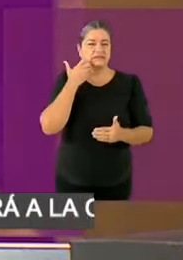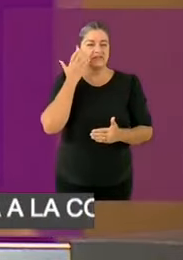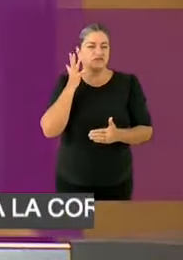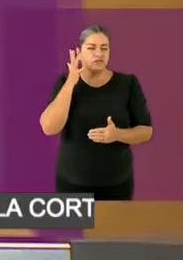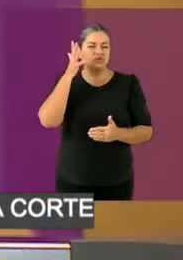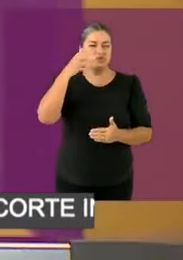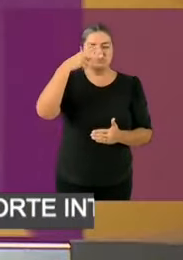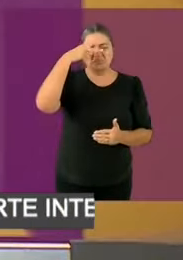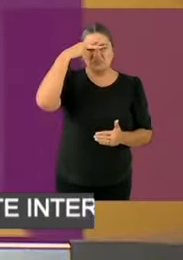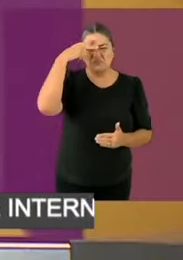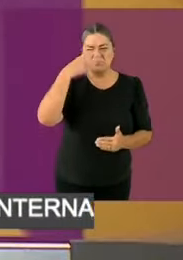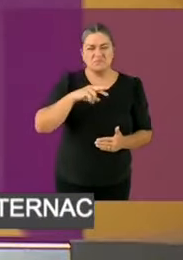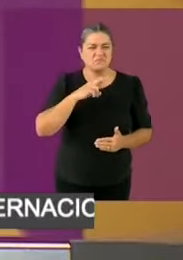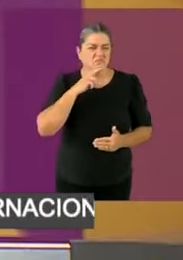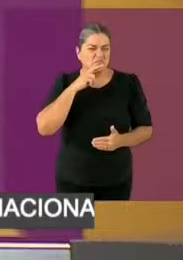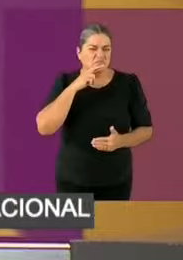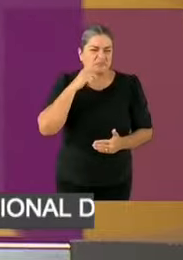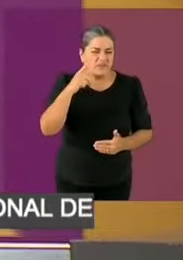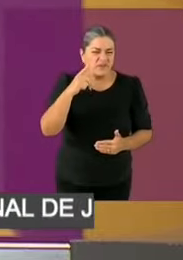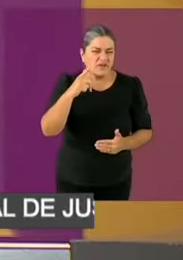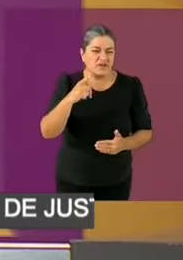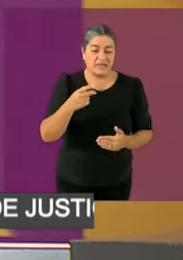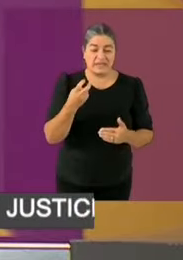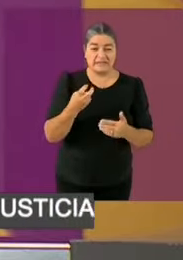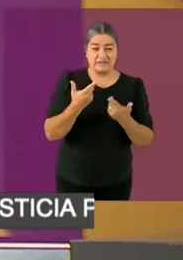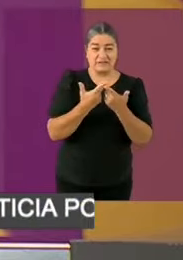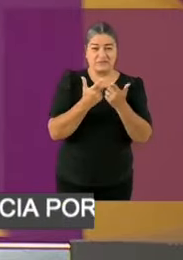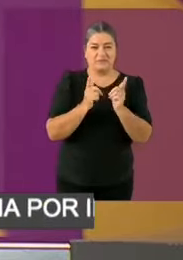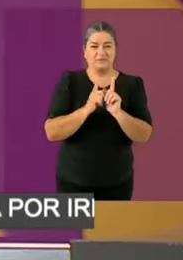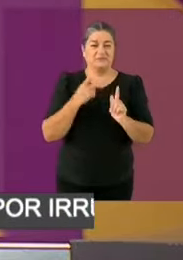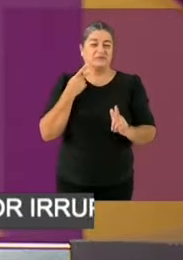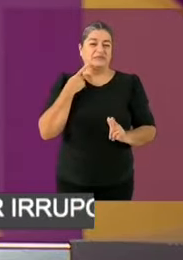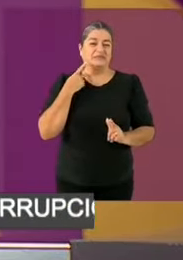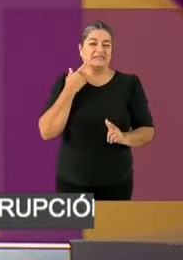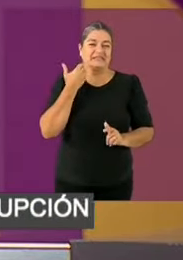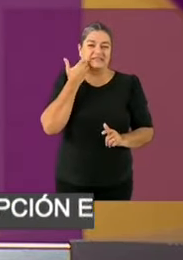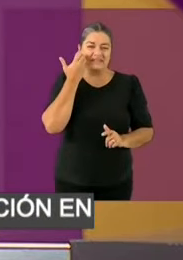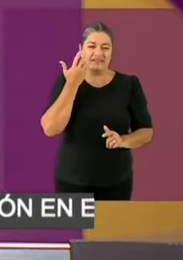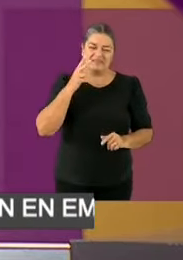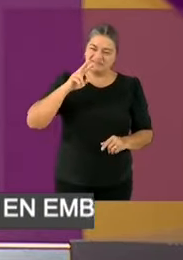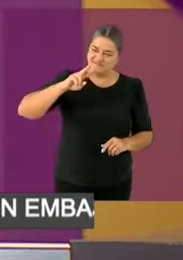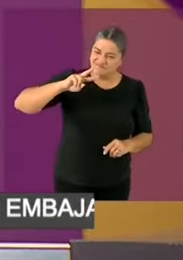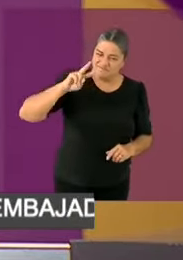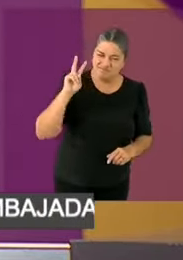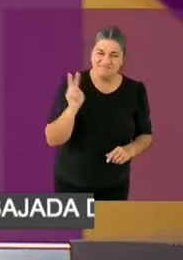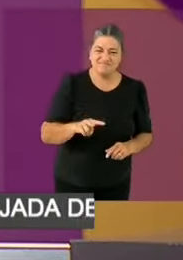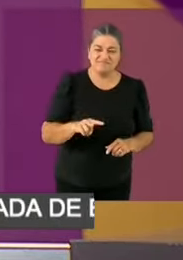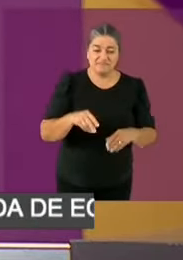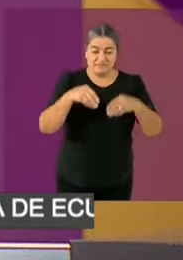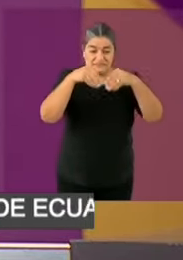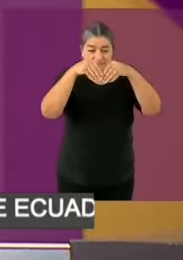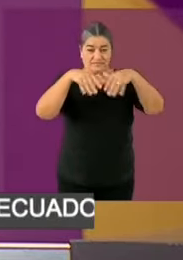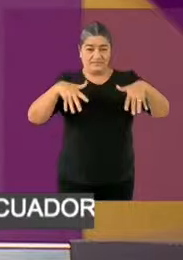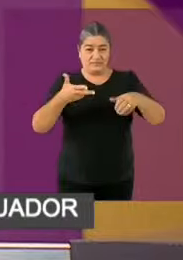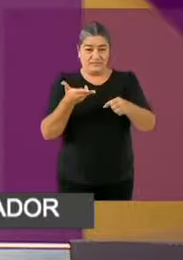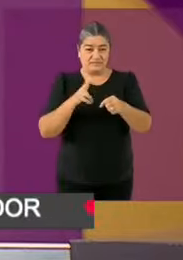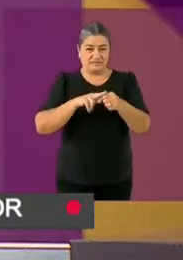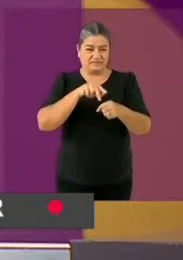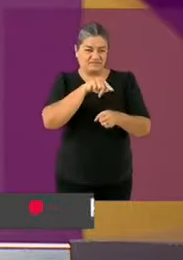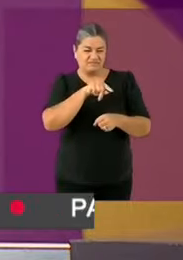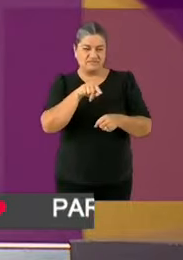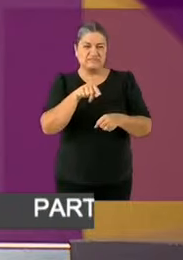de salud verdaderamente universal, financiado equitativamente y no solo con unos cuantos empresarios. Y que le dé